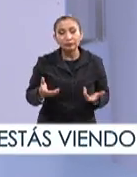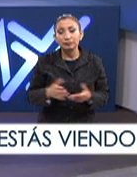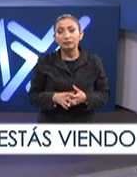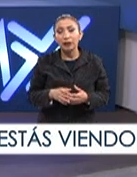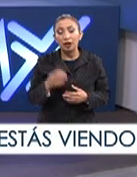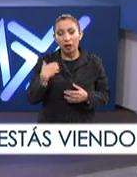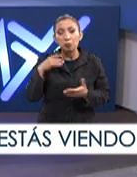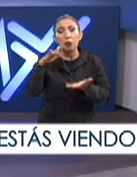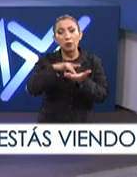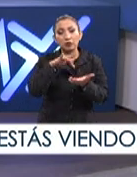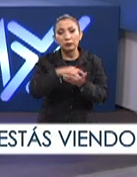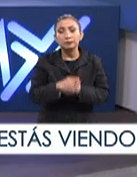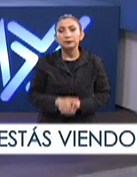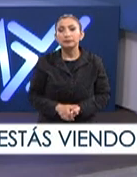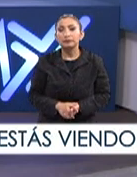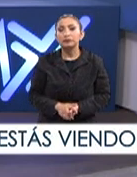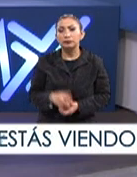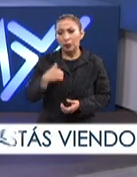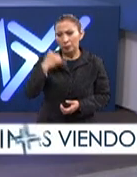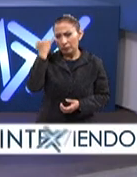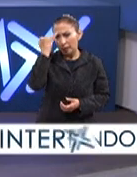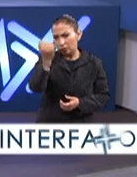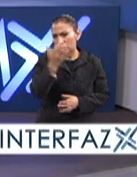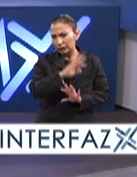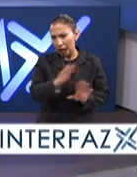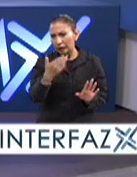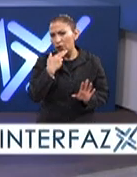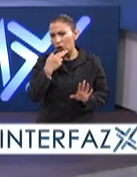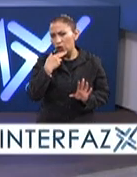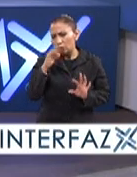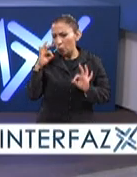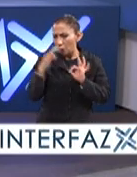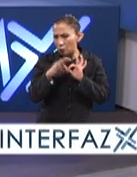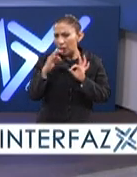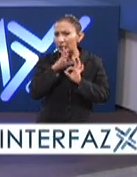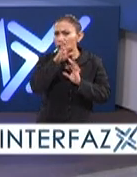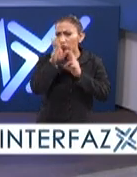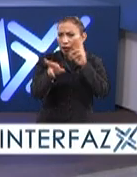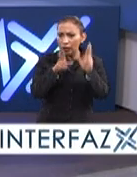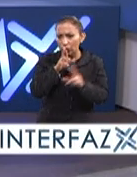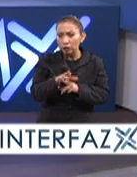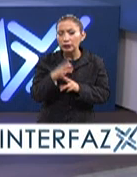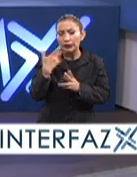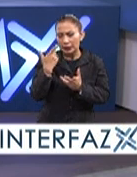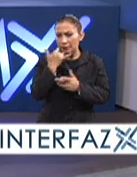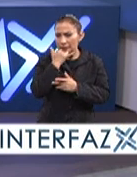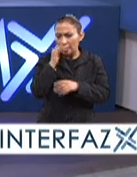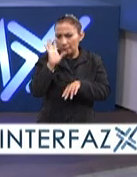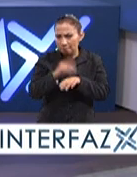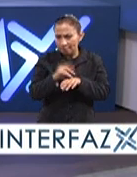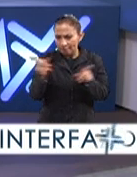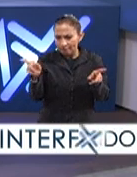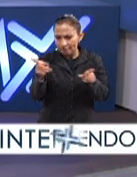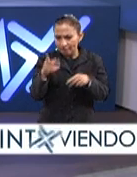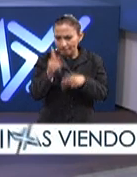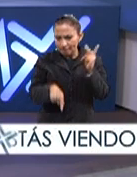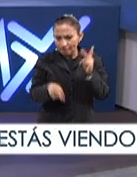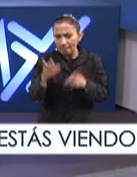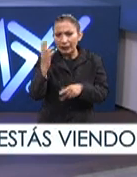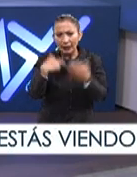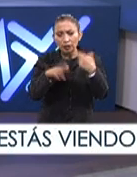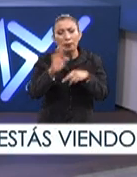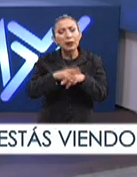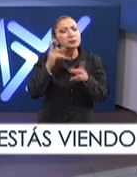nos dio el financiamiento. Me imagino, doctora, que tiene ya aplicaciones muy concretas y resultados. Si te parece bien, vamos a hacer una breve pausa y regresando